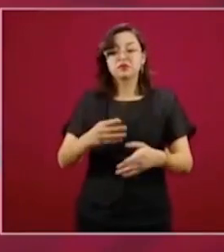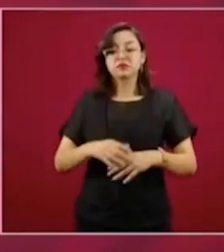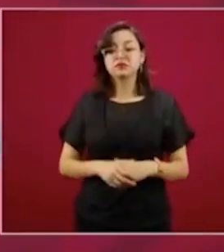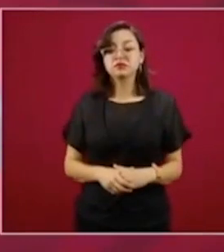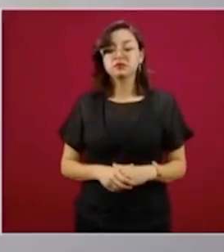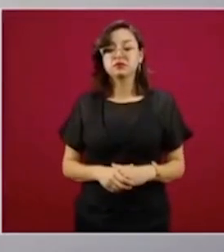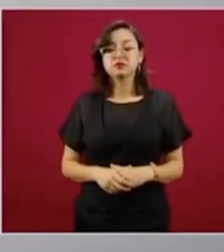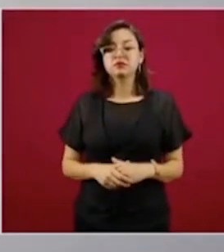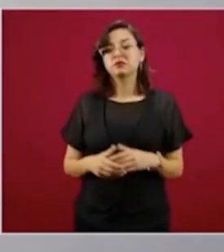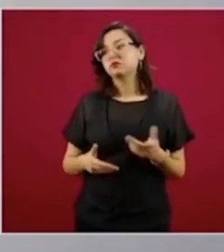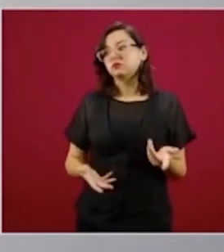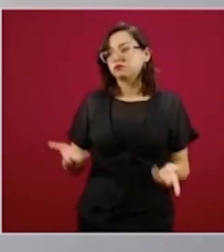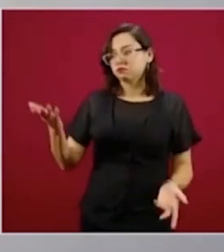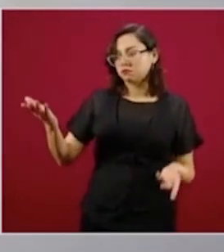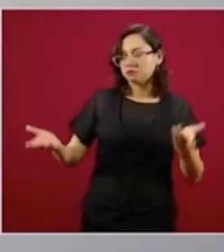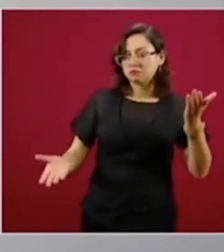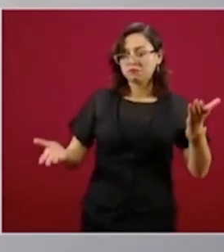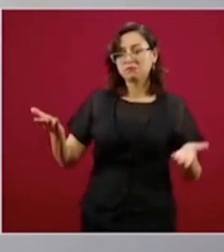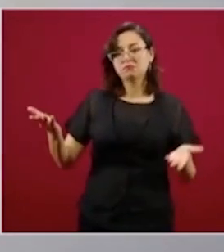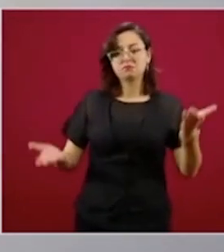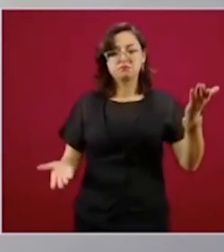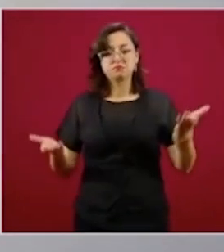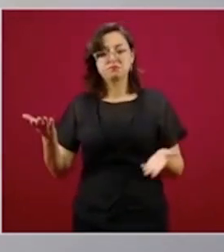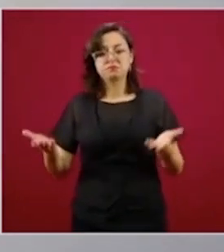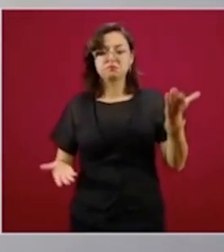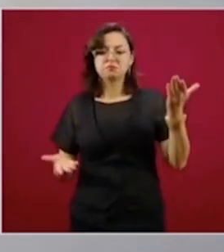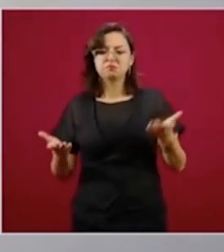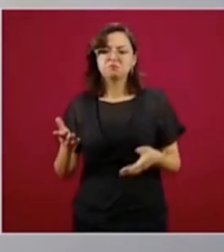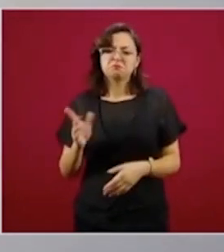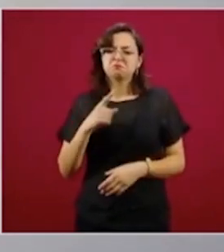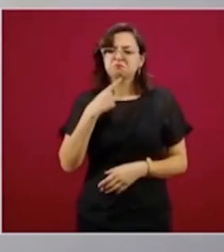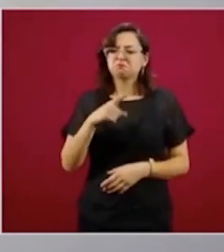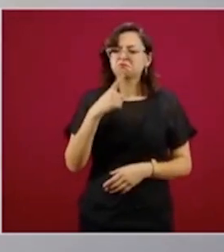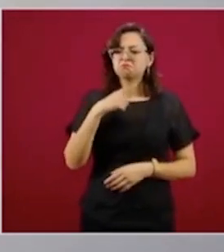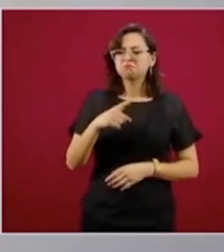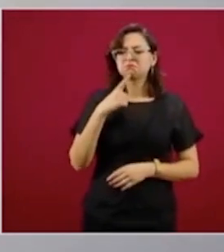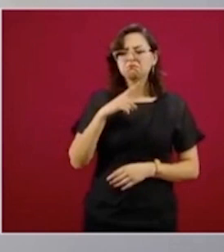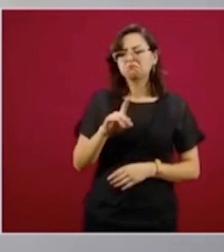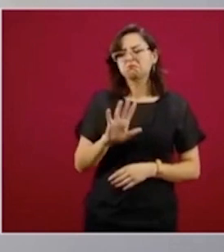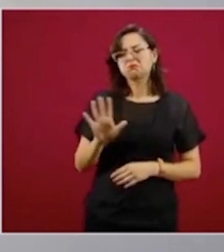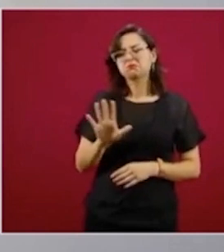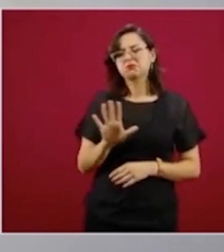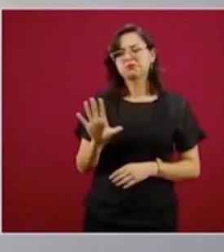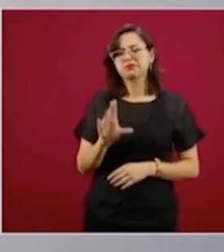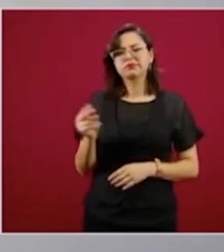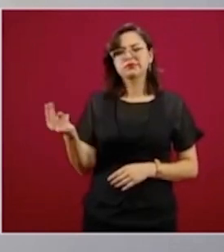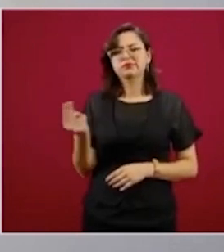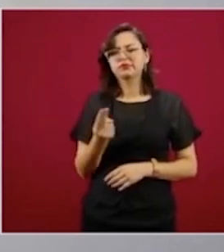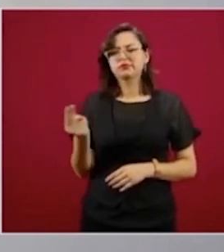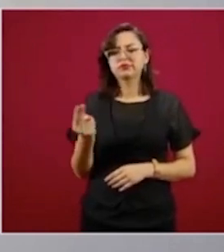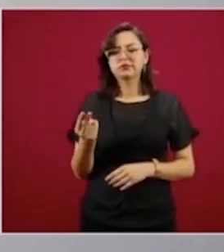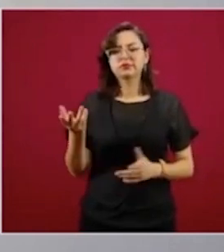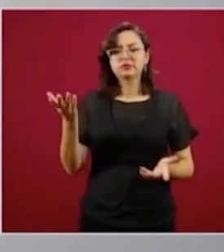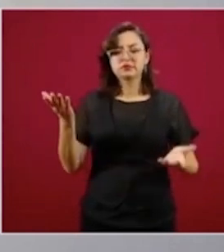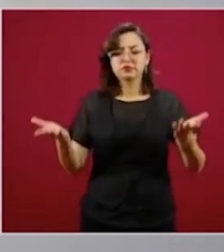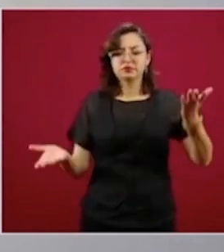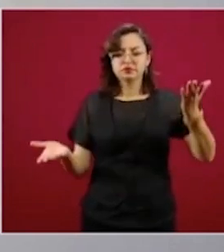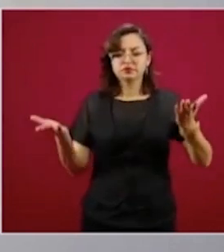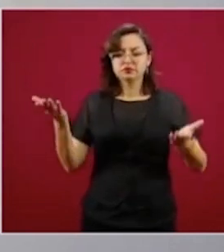Ahí nos vamos y no hay que quejarse, no, hay equilibrio desde luego,